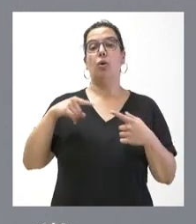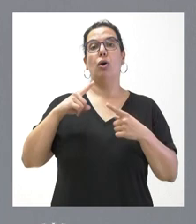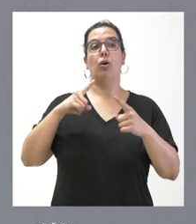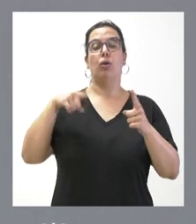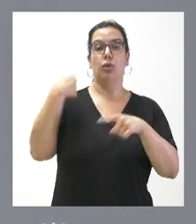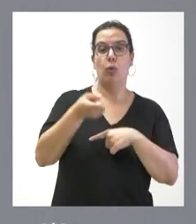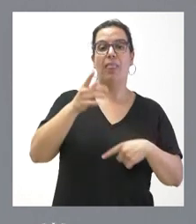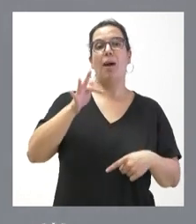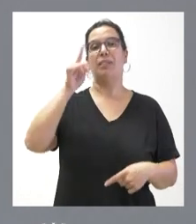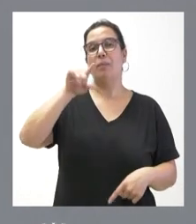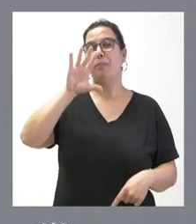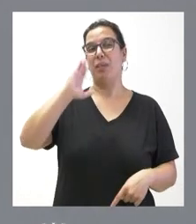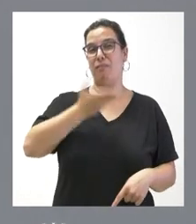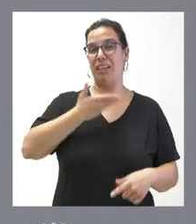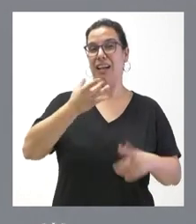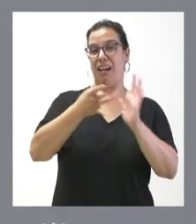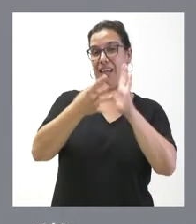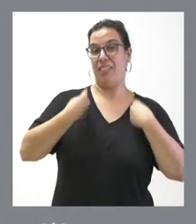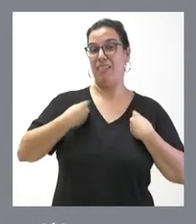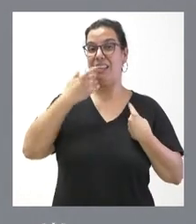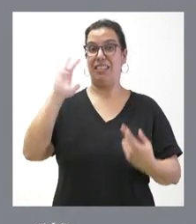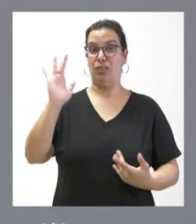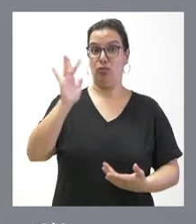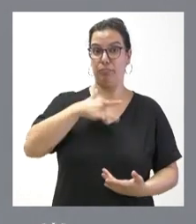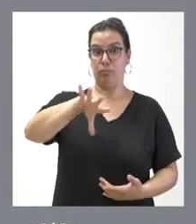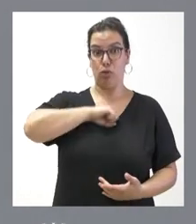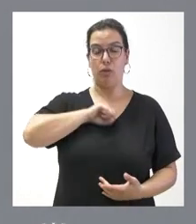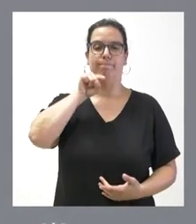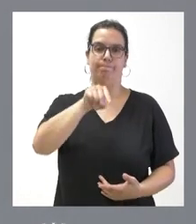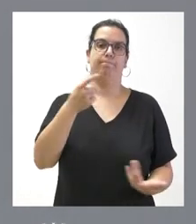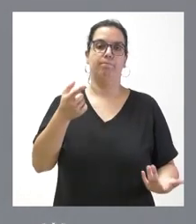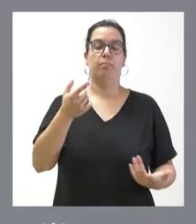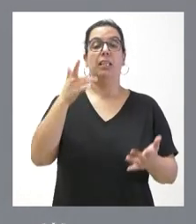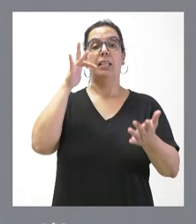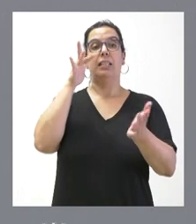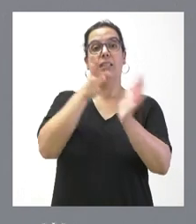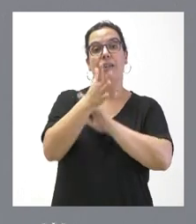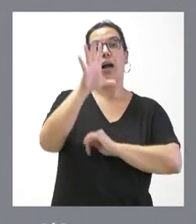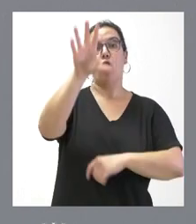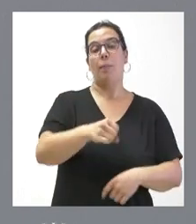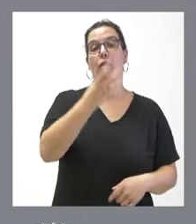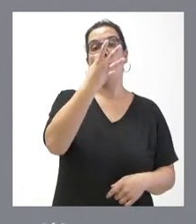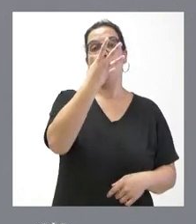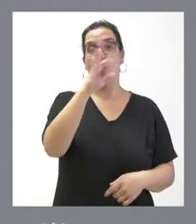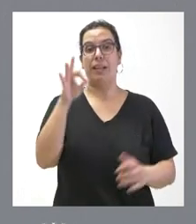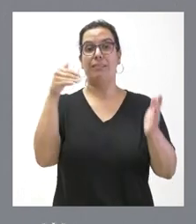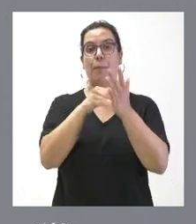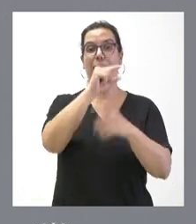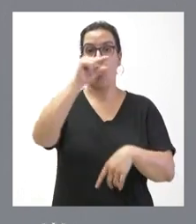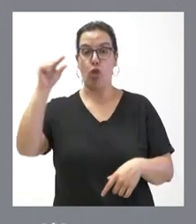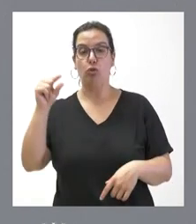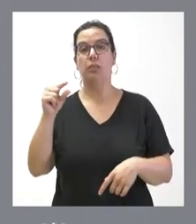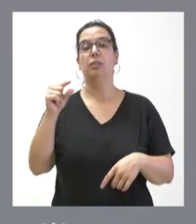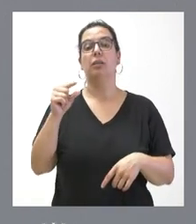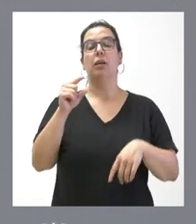afectación a la calidad de vida de las personas que puedan padecerla. Hablamos de 40.000 dosis con un coste de 5 millones de euros para dos